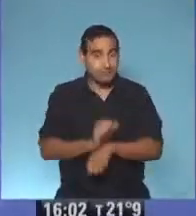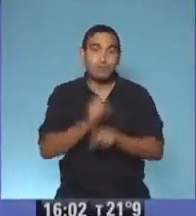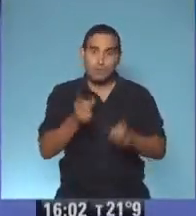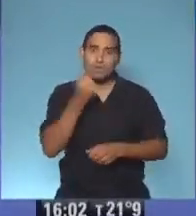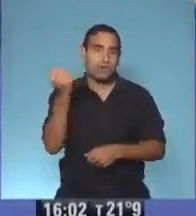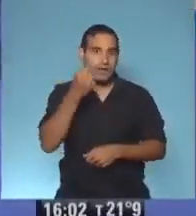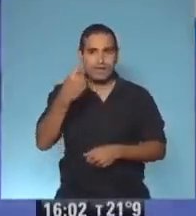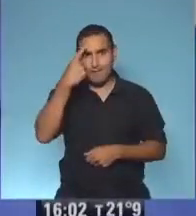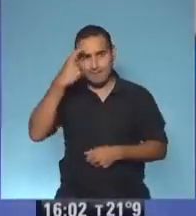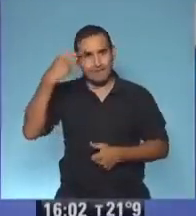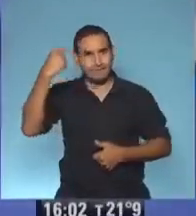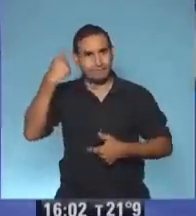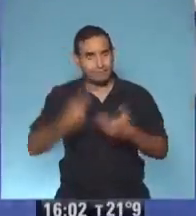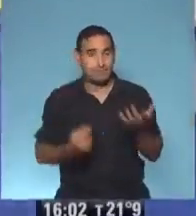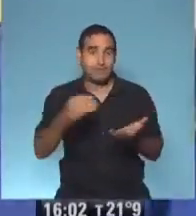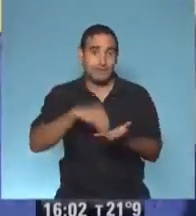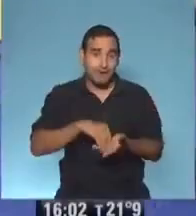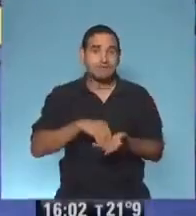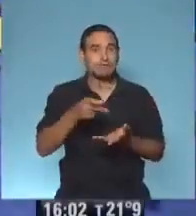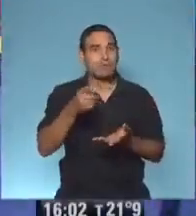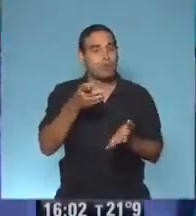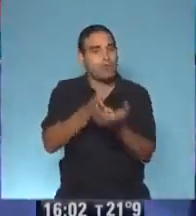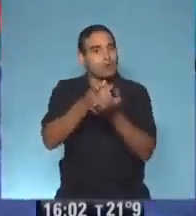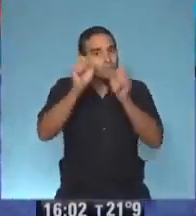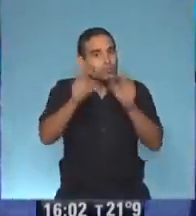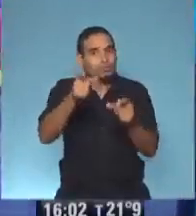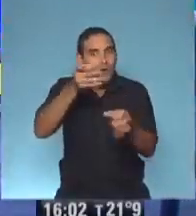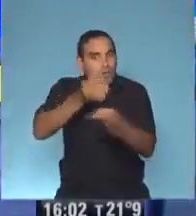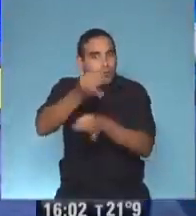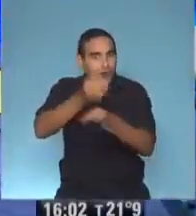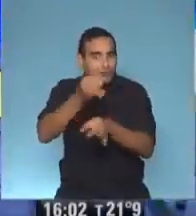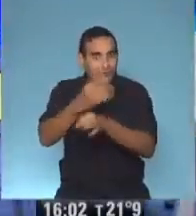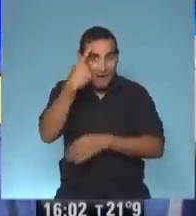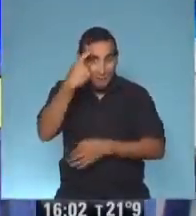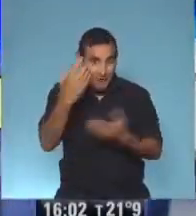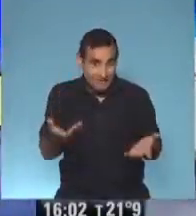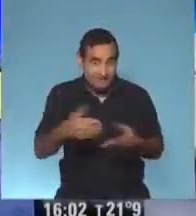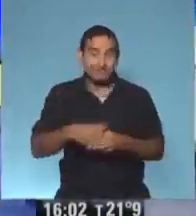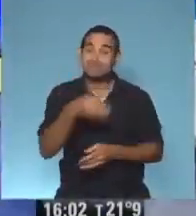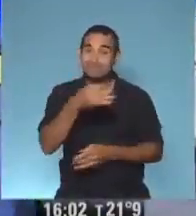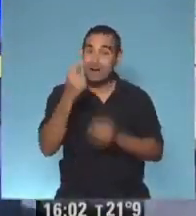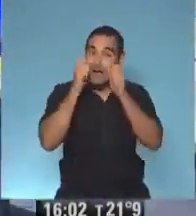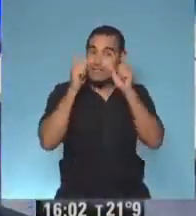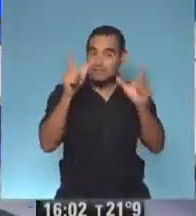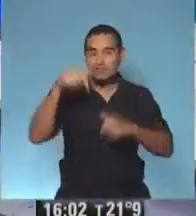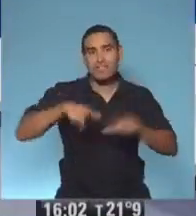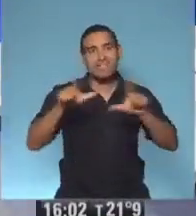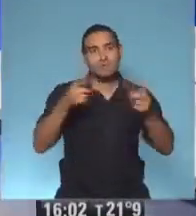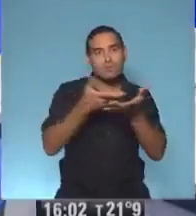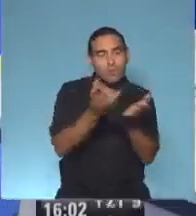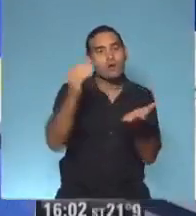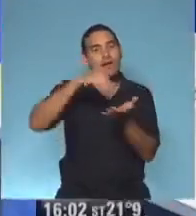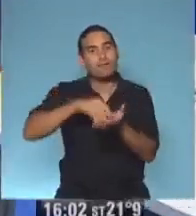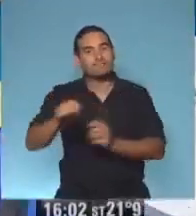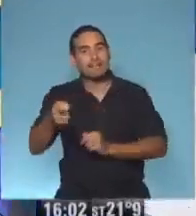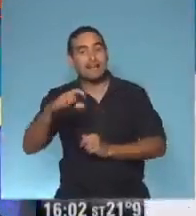un montón y que se cumpla el derecho a la educación. Exacto, por eso estén atentos a la programación de TV Pública y Paca Paca